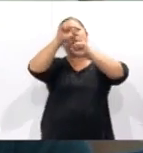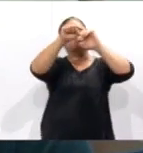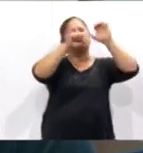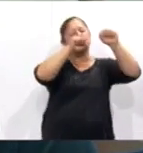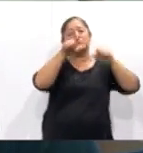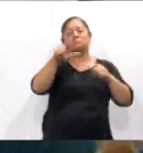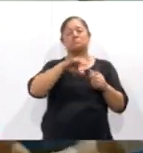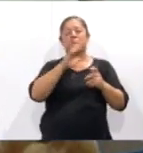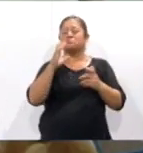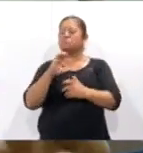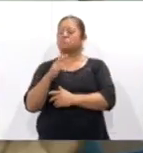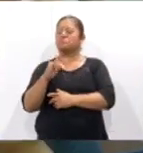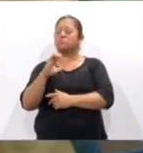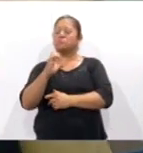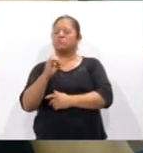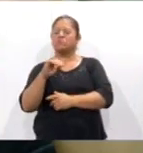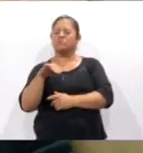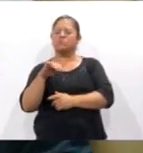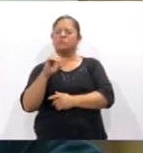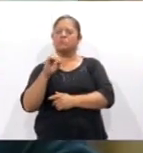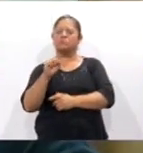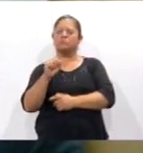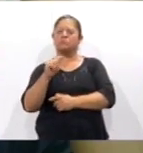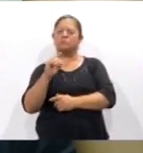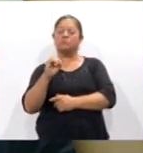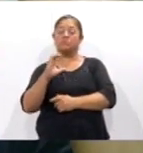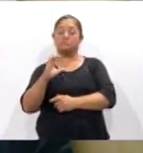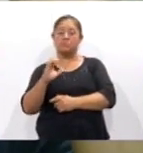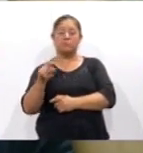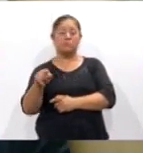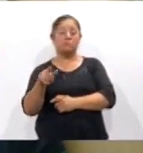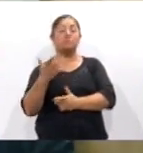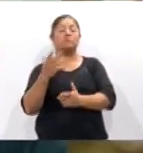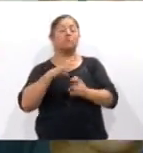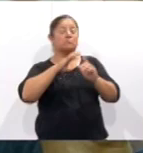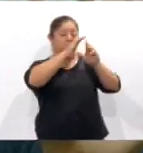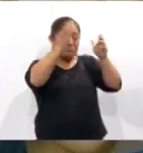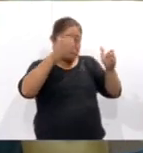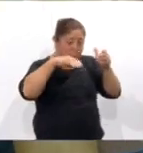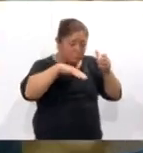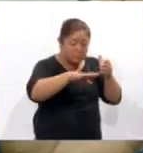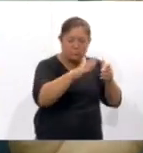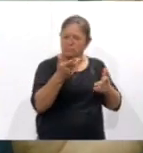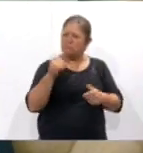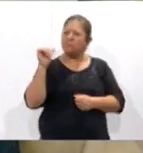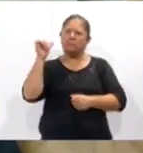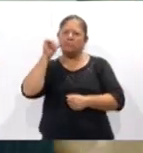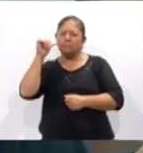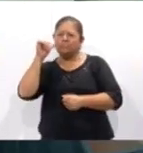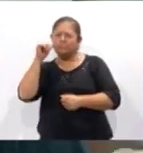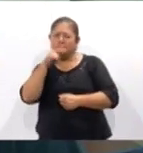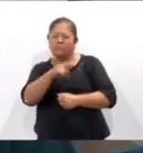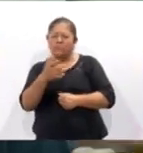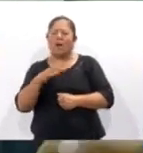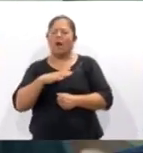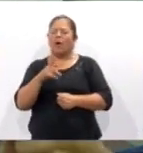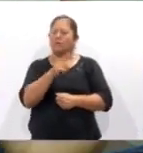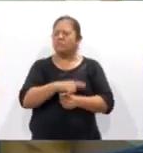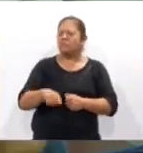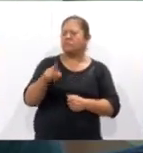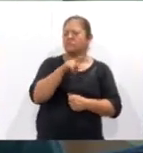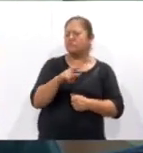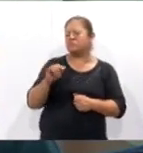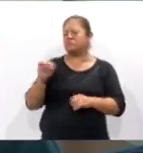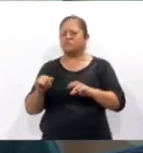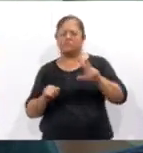las cuevas, ¿no? Entonces, las cuevas, ven la rueda, oiga maestro, y si las ruedas son las cuevas, vale, entonces, ¿qué les